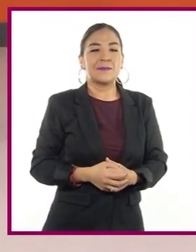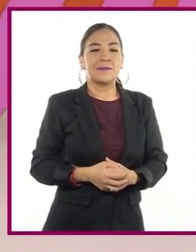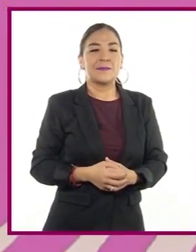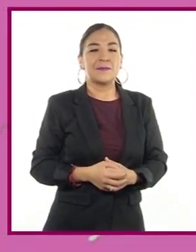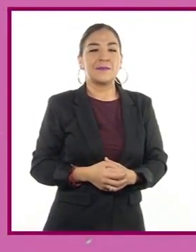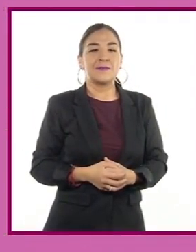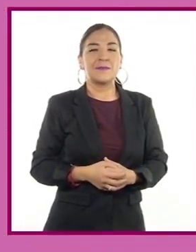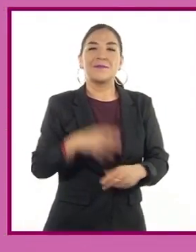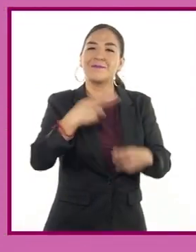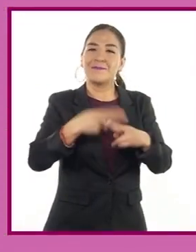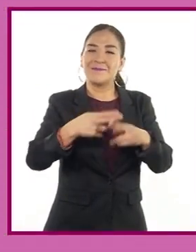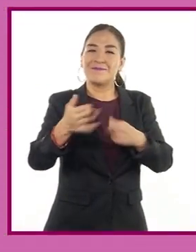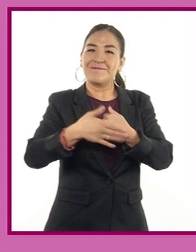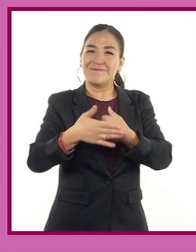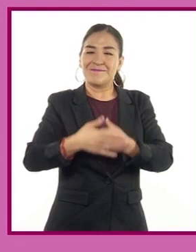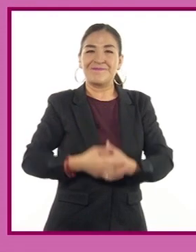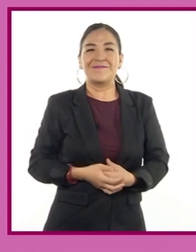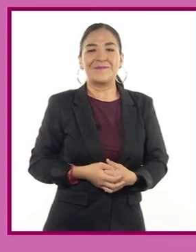¡Hasta la próxima!